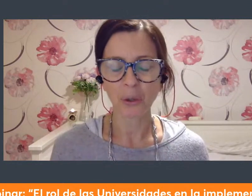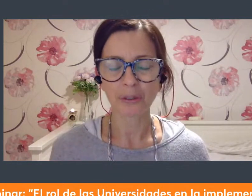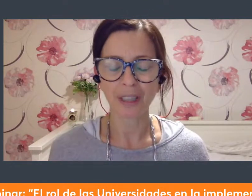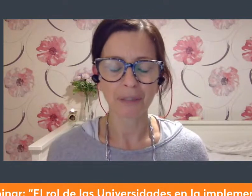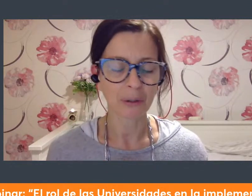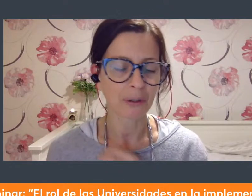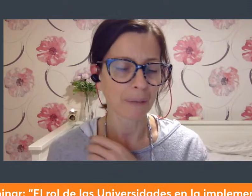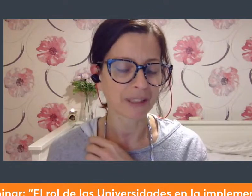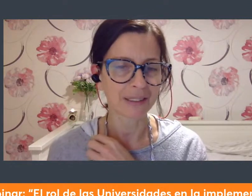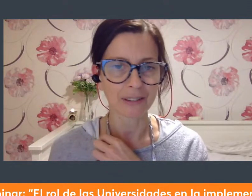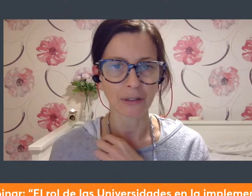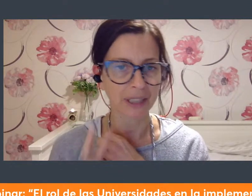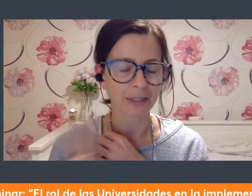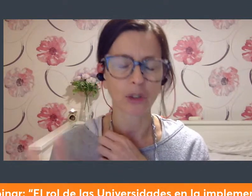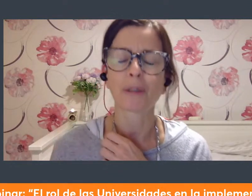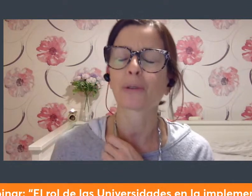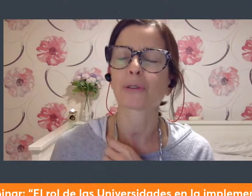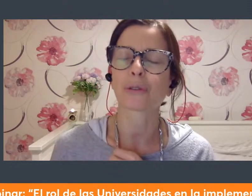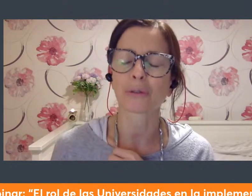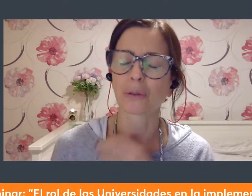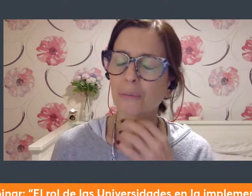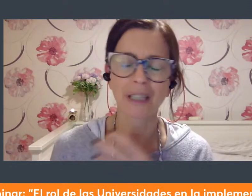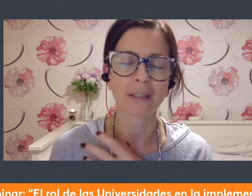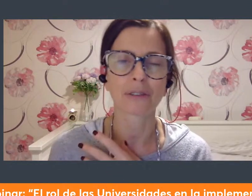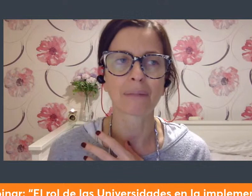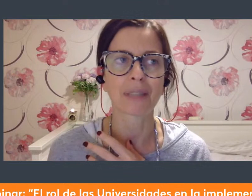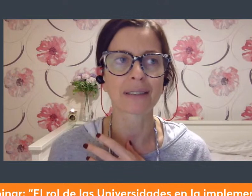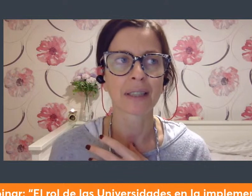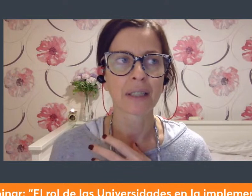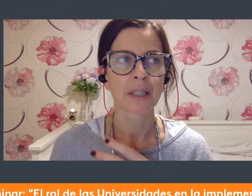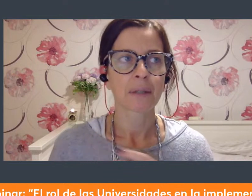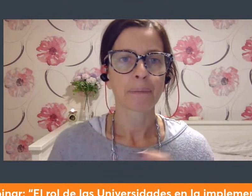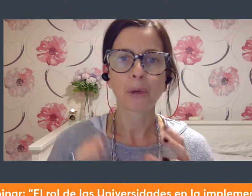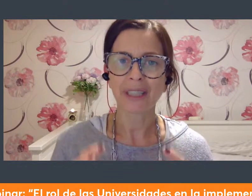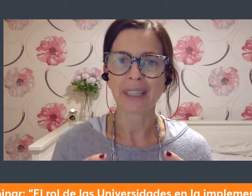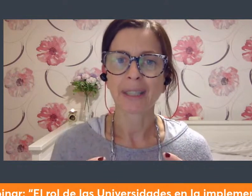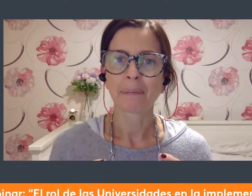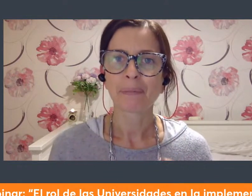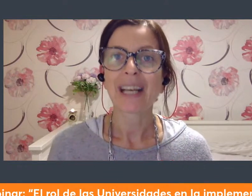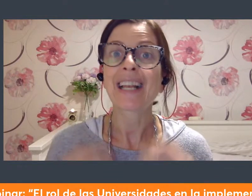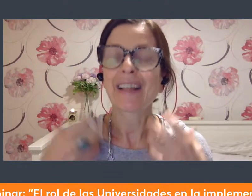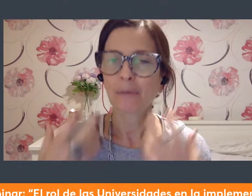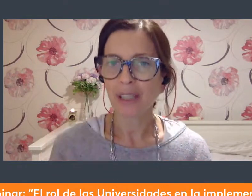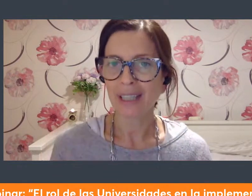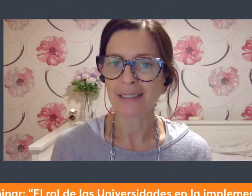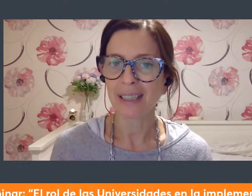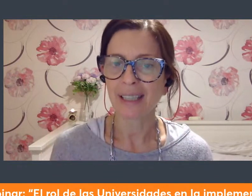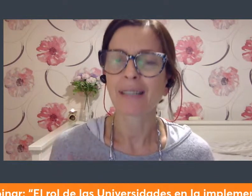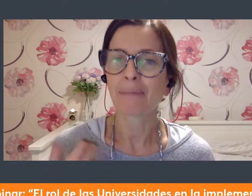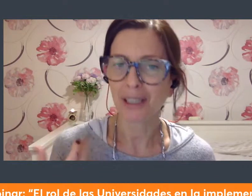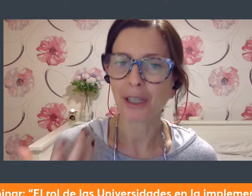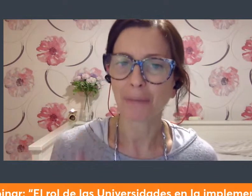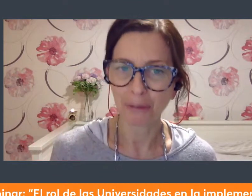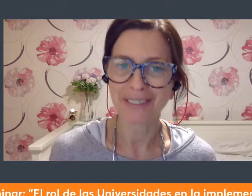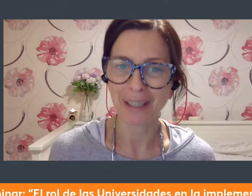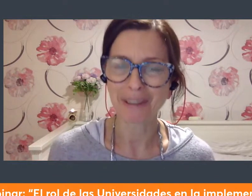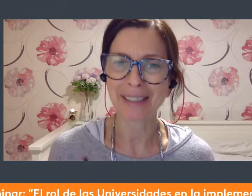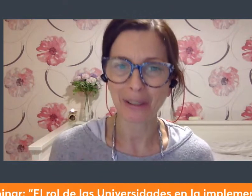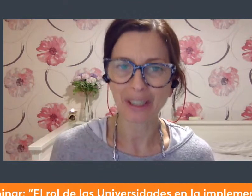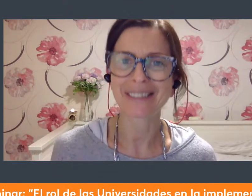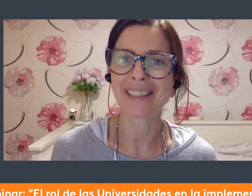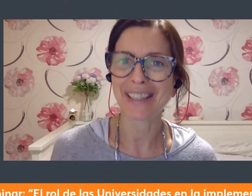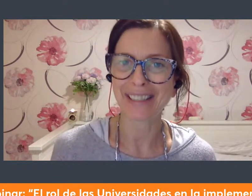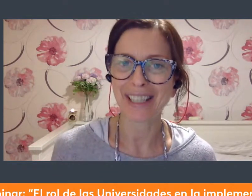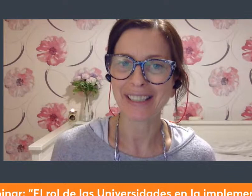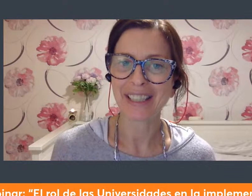termino termino la presentación me quedan dos minutos con un par de cosas más porque la democracia es más que una promesa